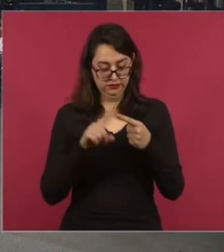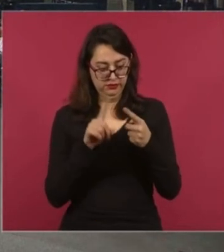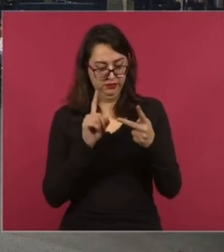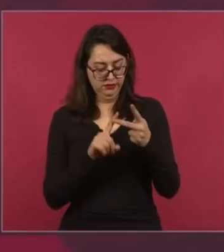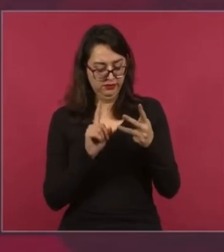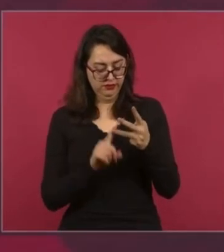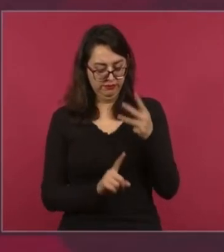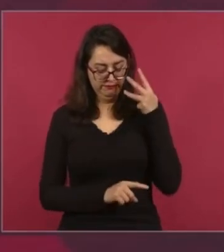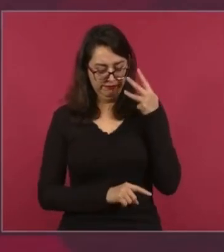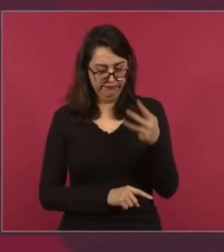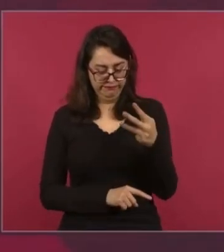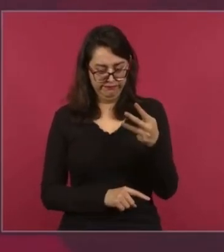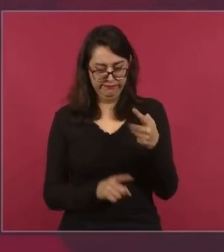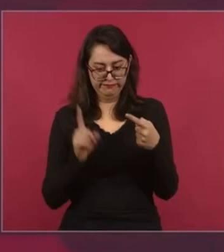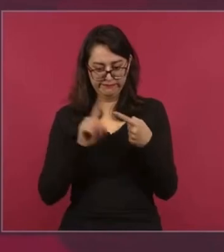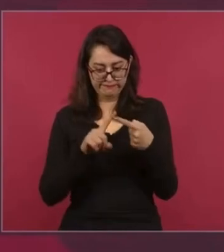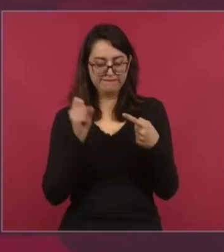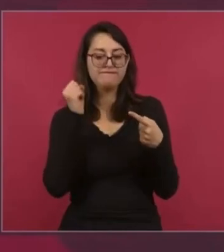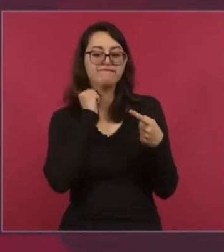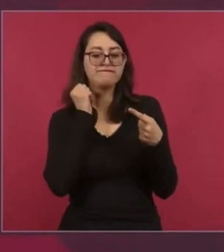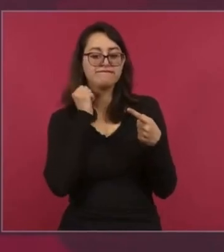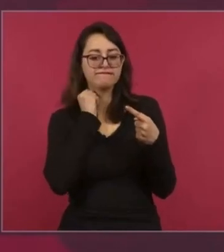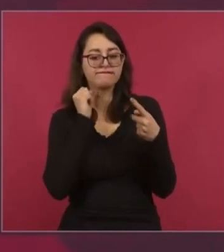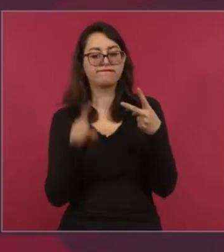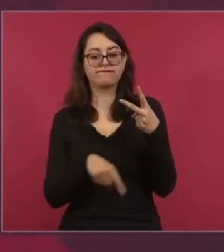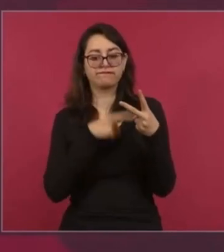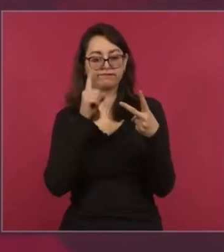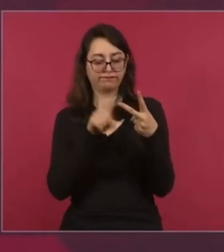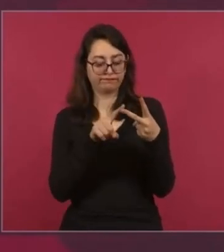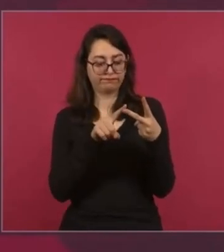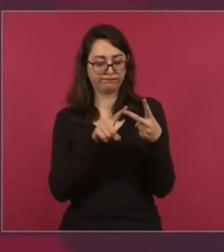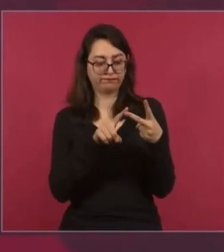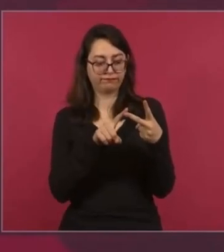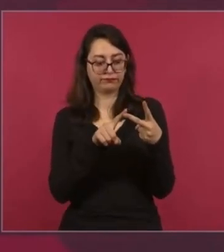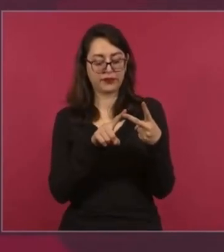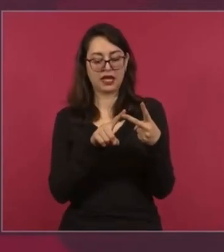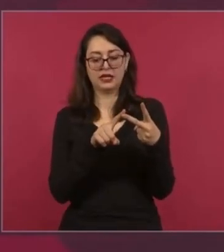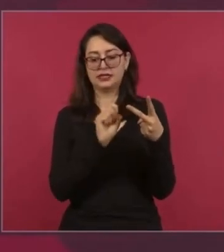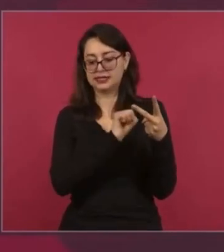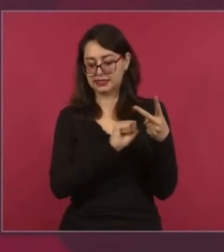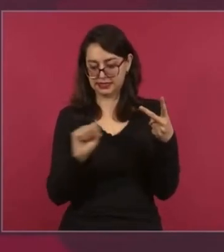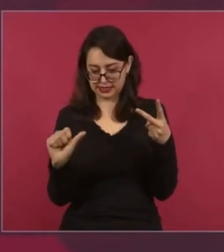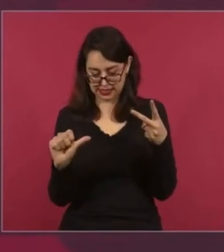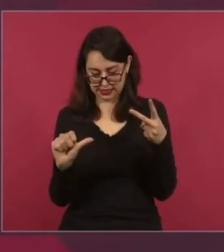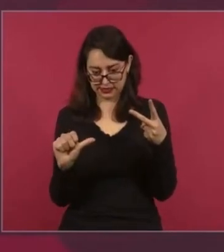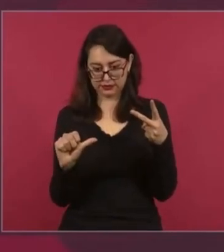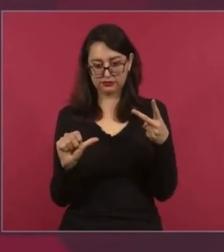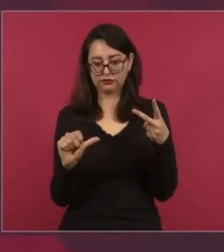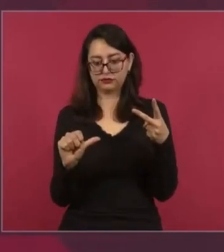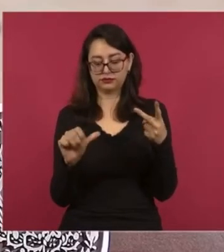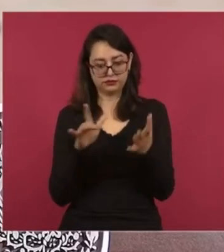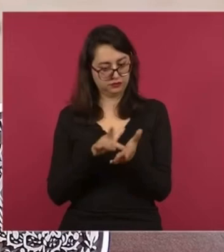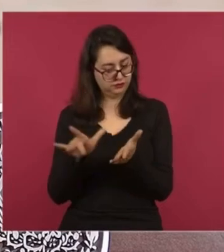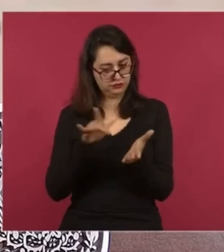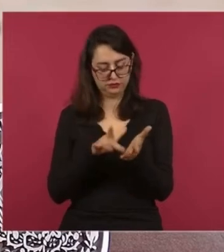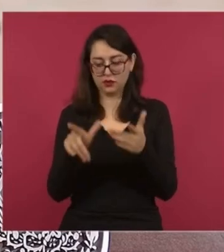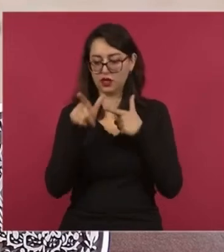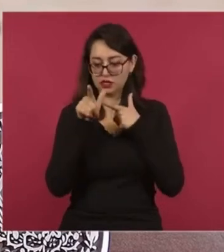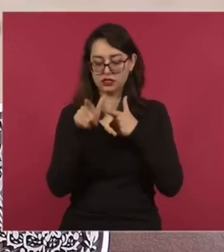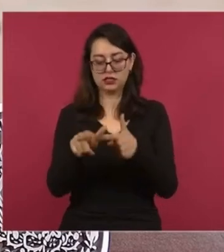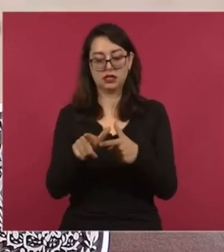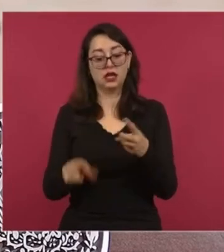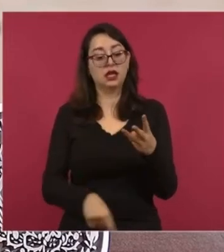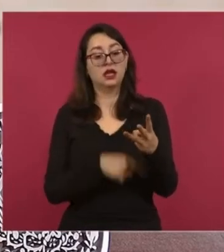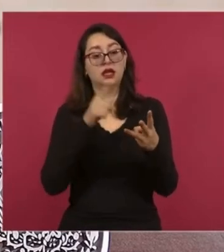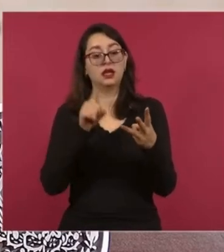Senado, lo del apoyo del sector salud, que continúe, y lo